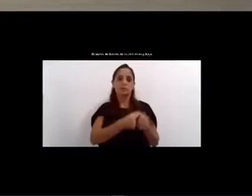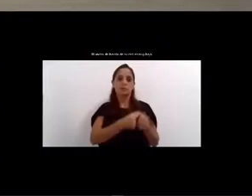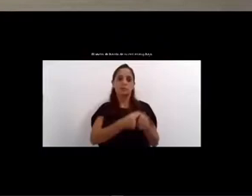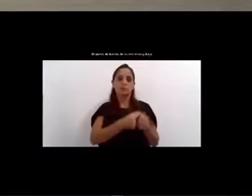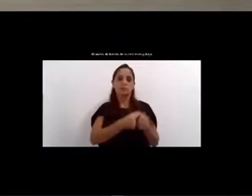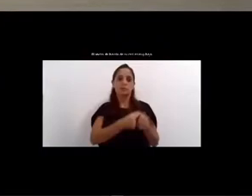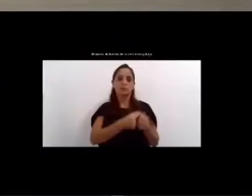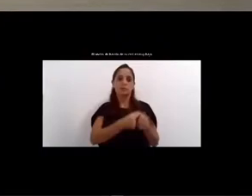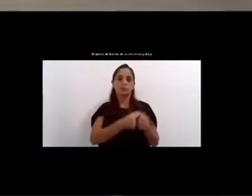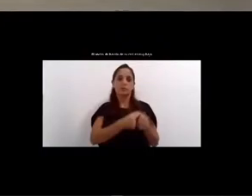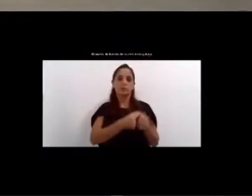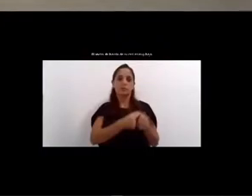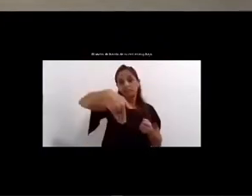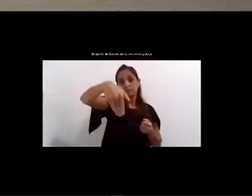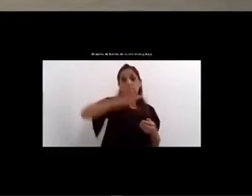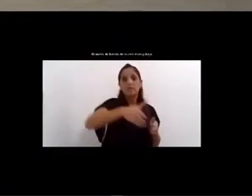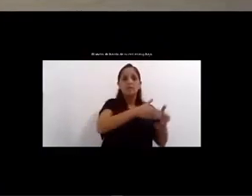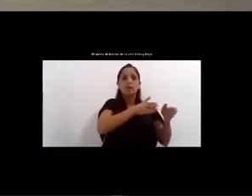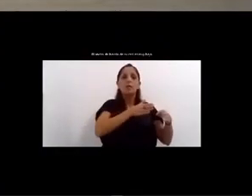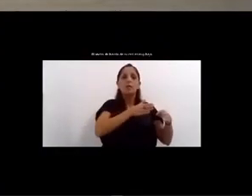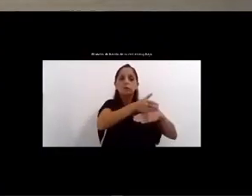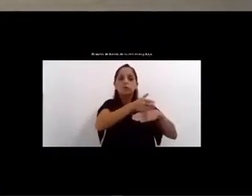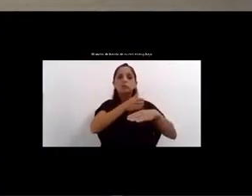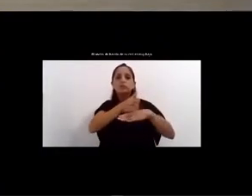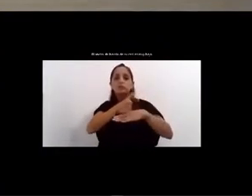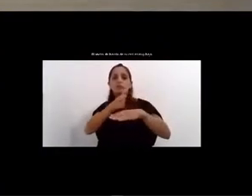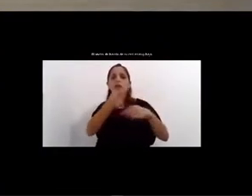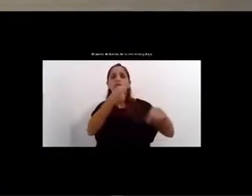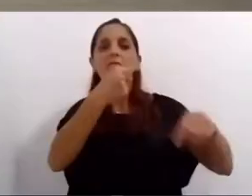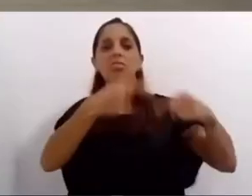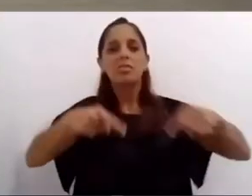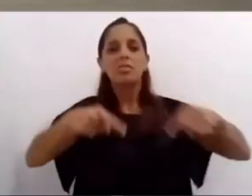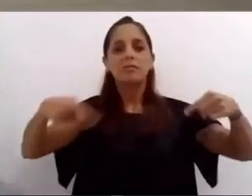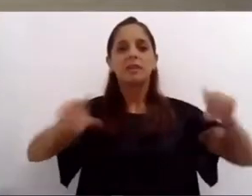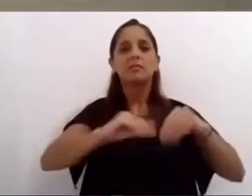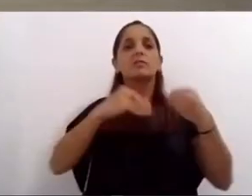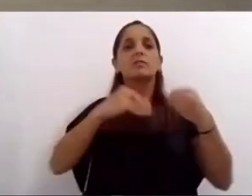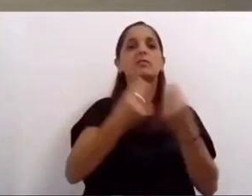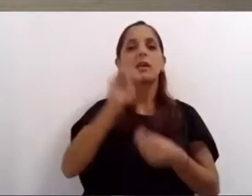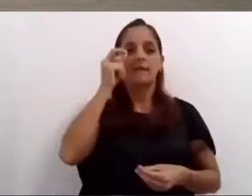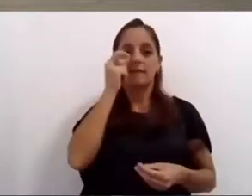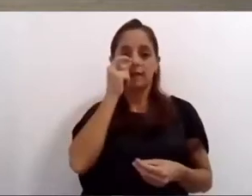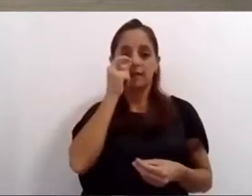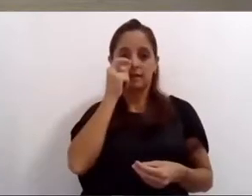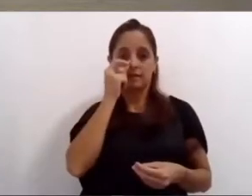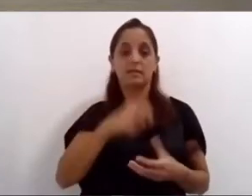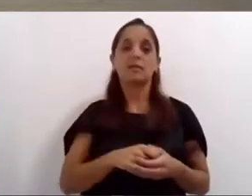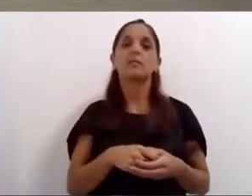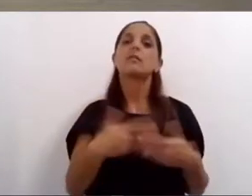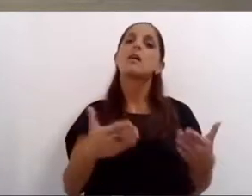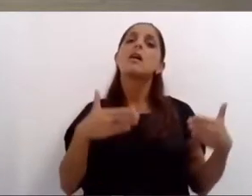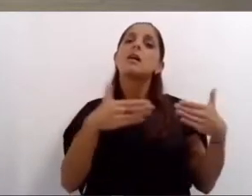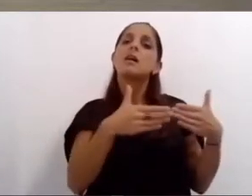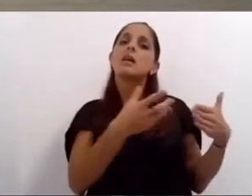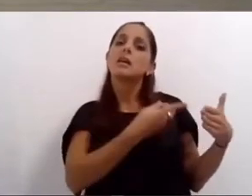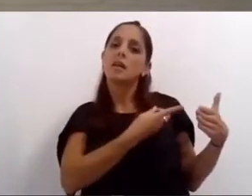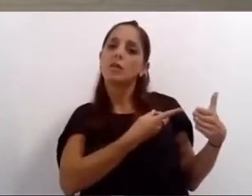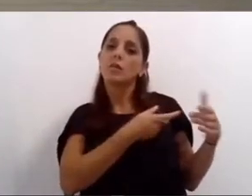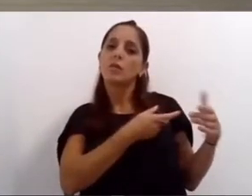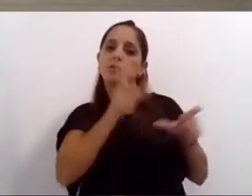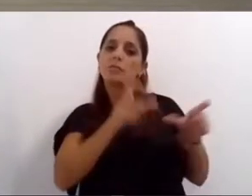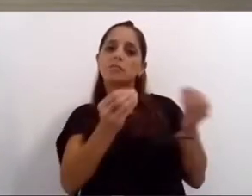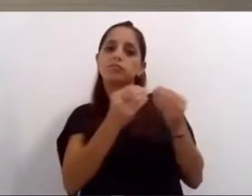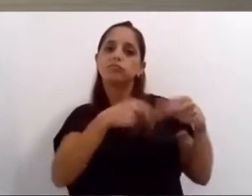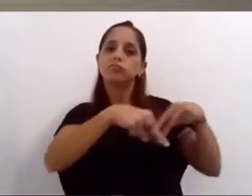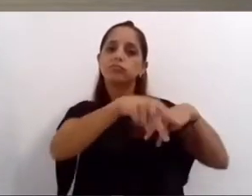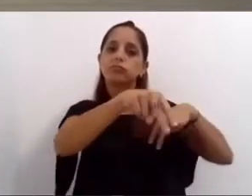en esquinas la mayoría donde la circulación comercial genera aglomeración de